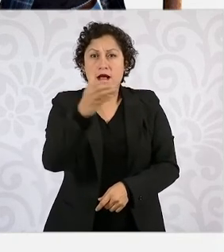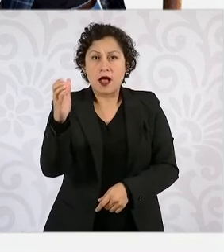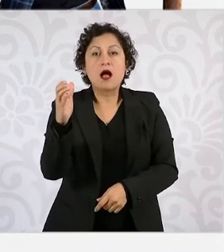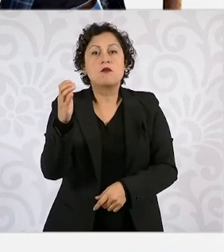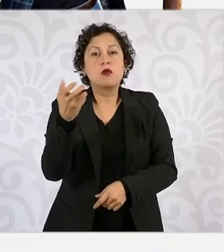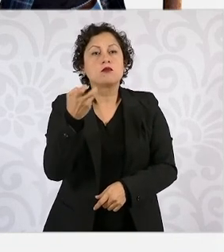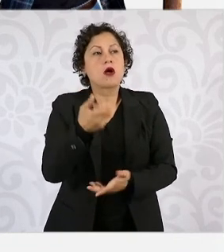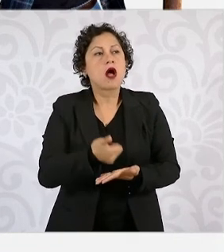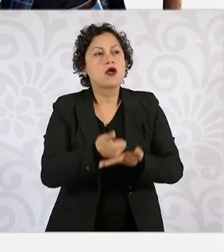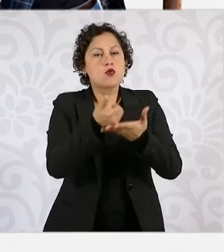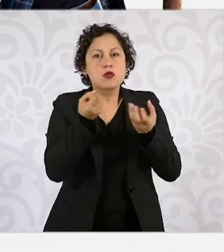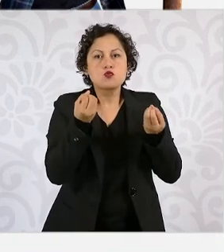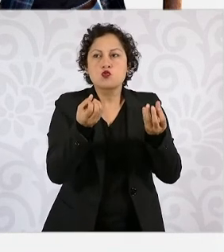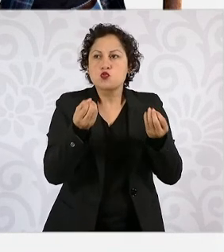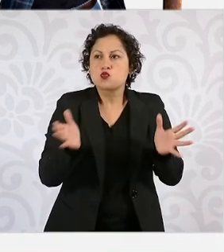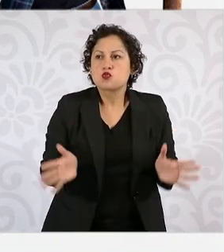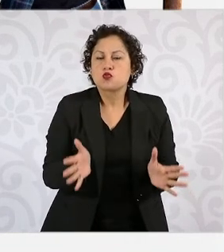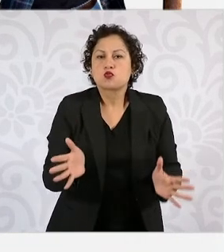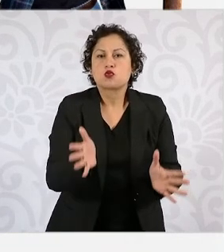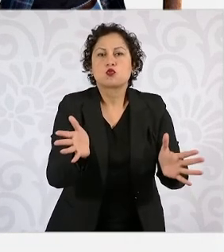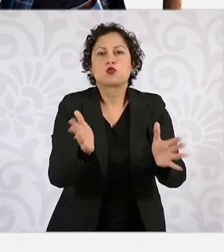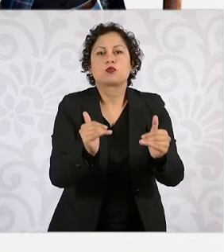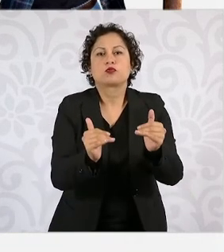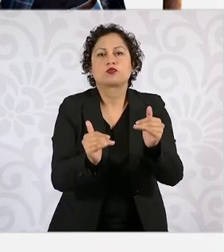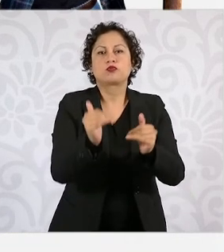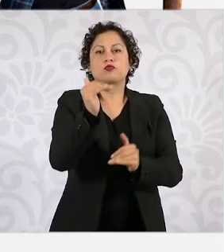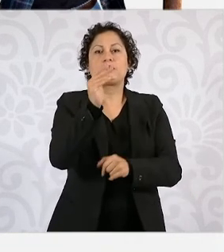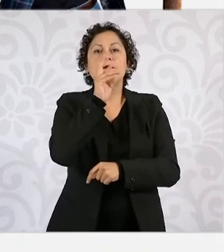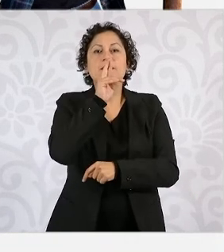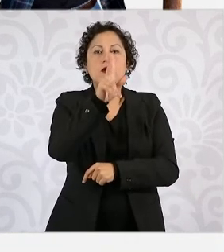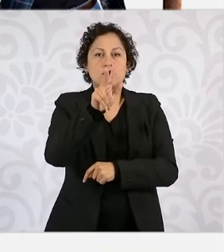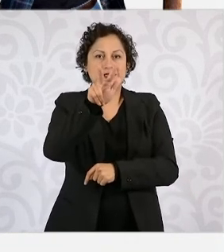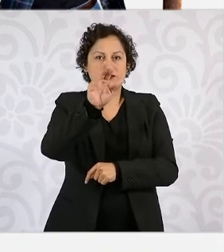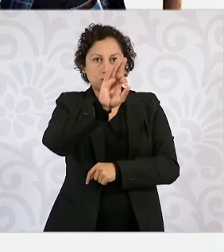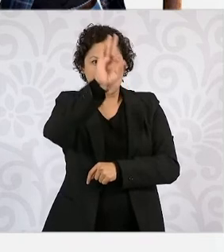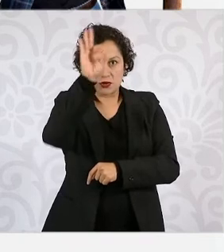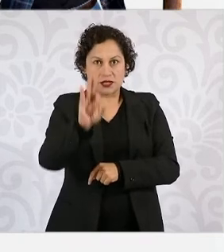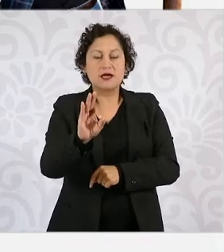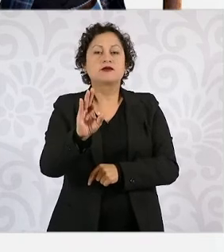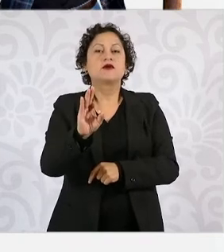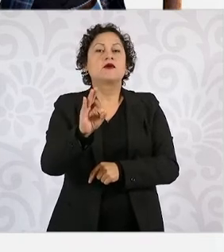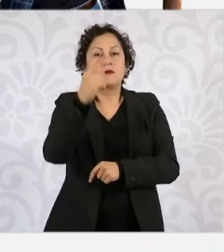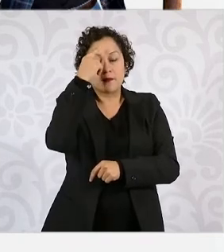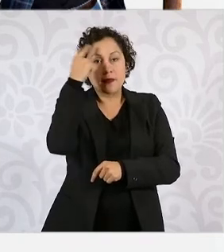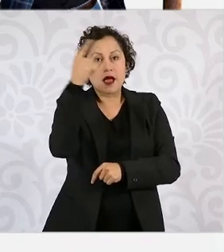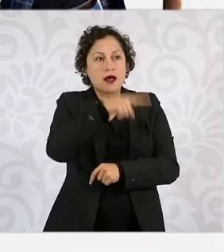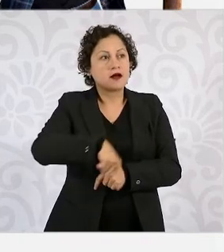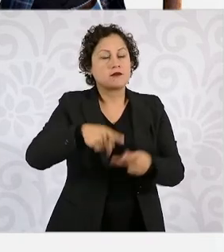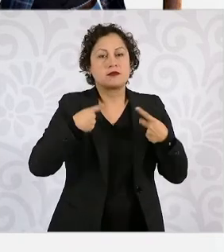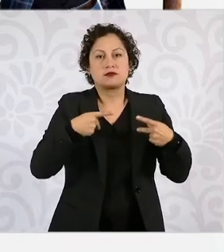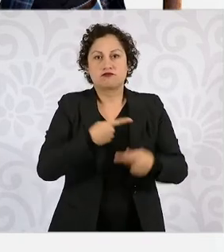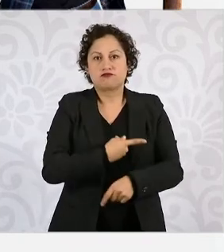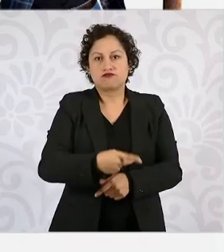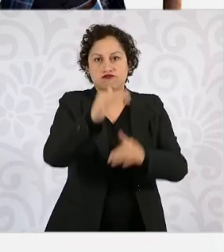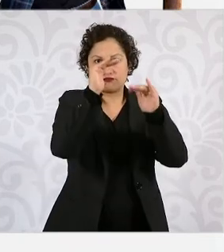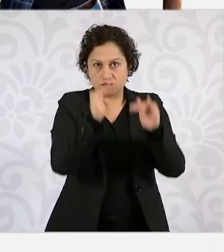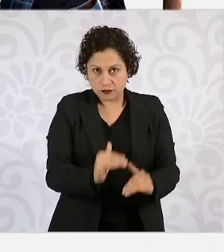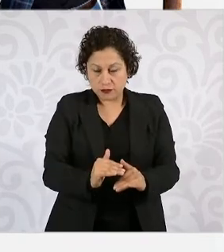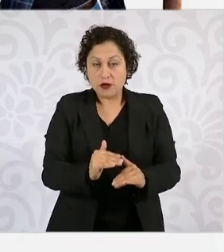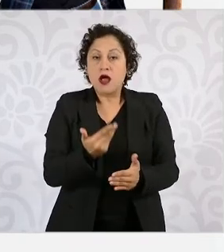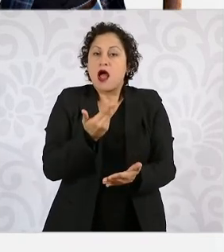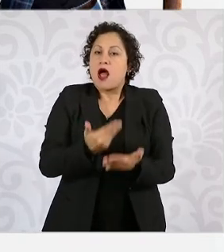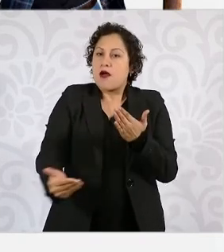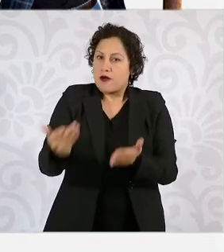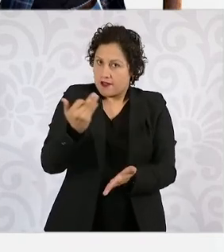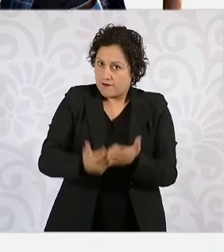realmente no se vio en otros países de la región, pero todavía tenemos bastante que hacer para lograr la meta de bajar a